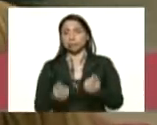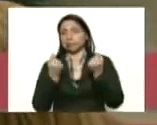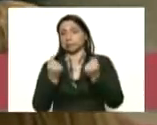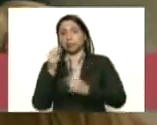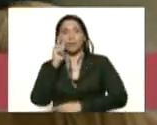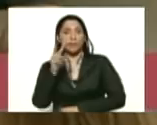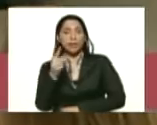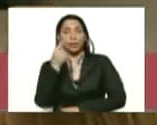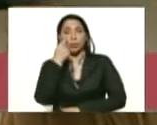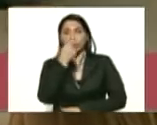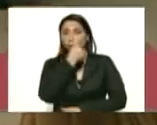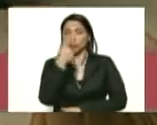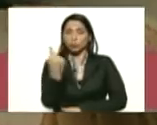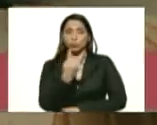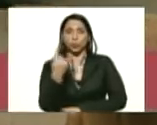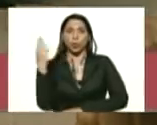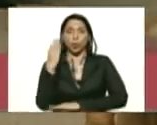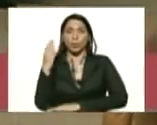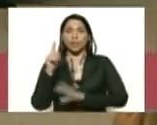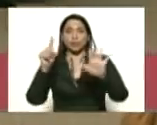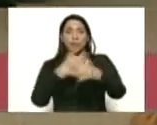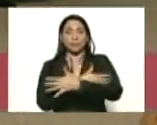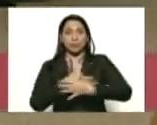colombiano de los 6 millones que viven en Venezuela